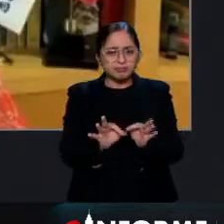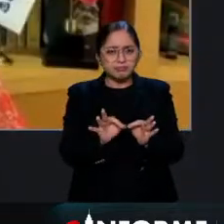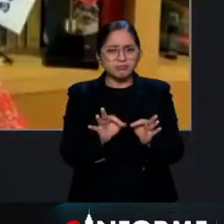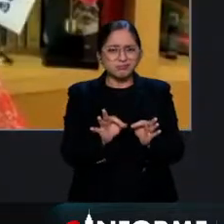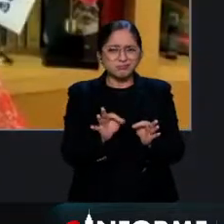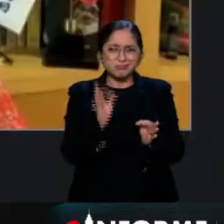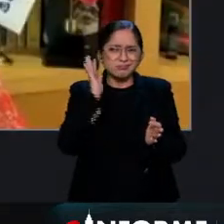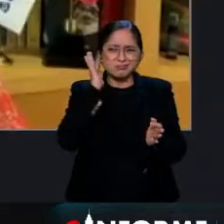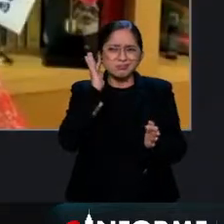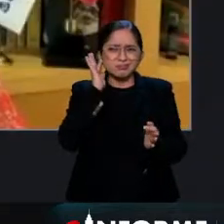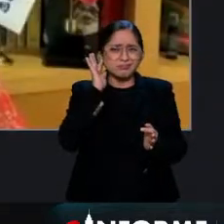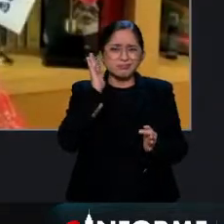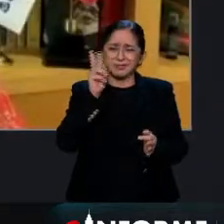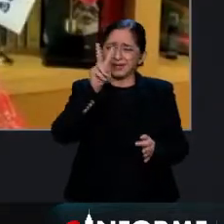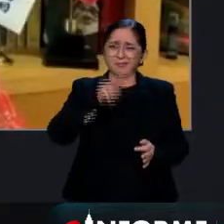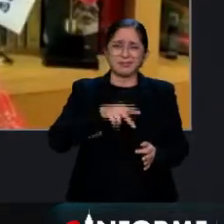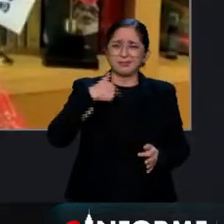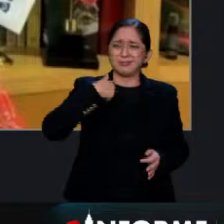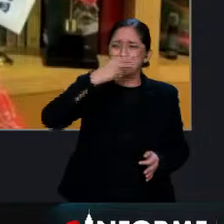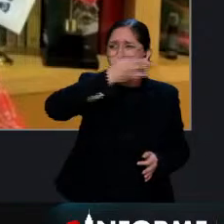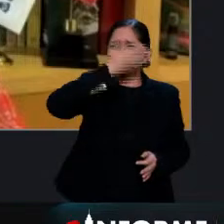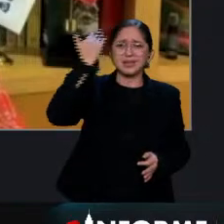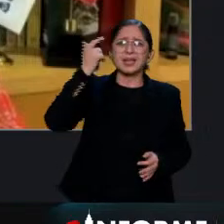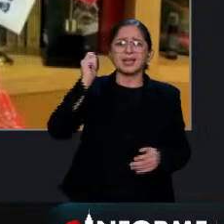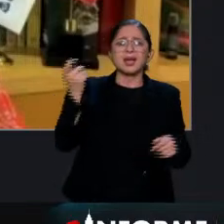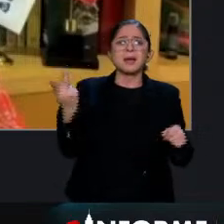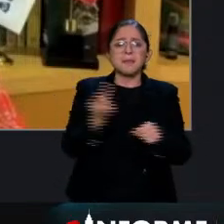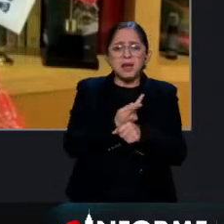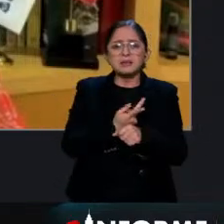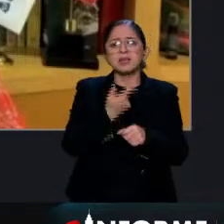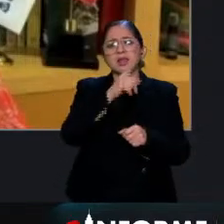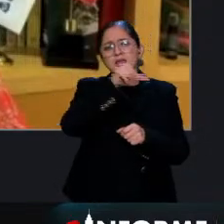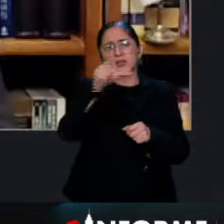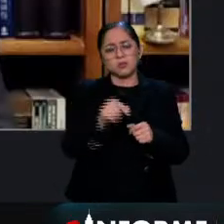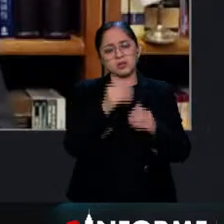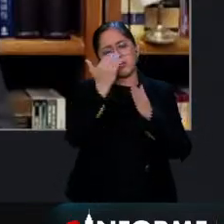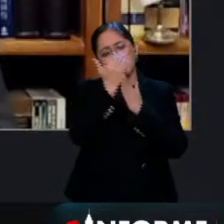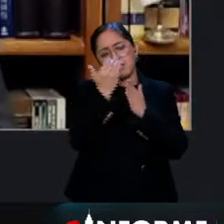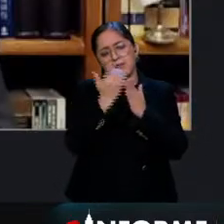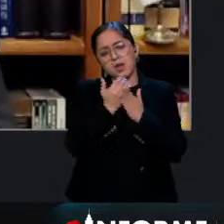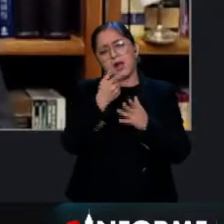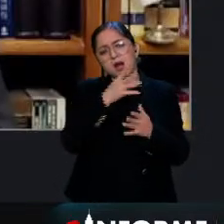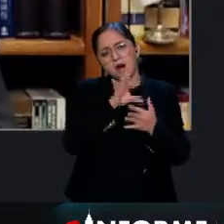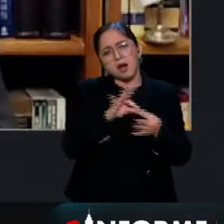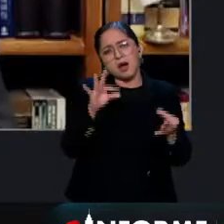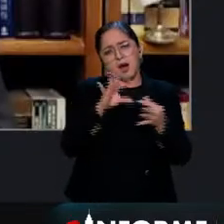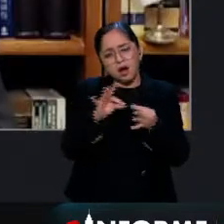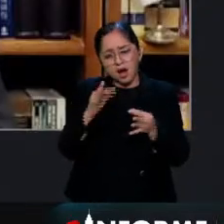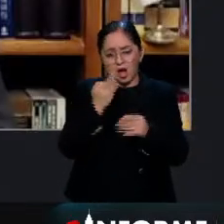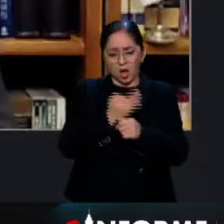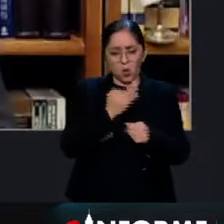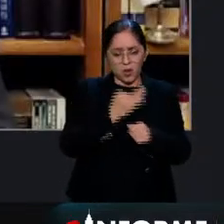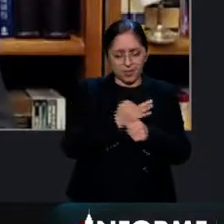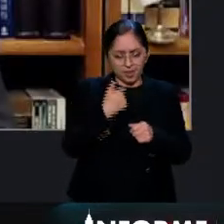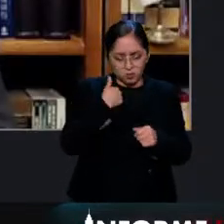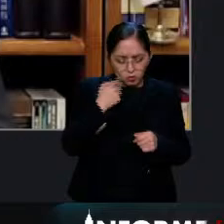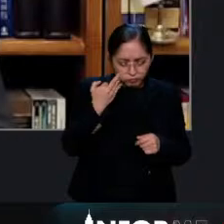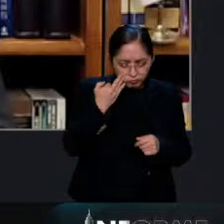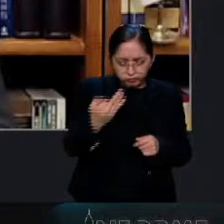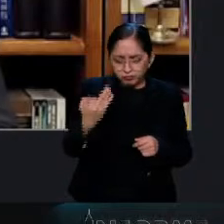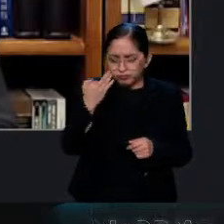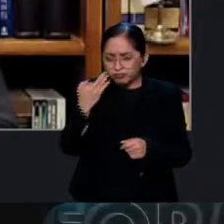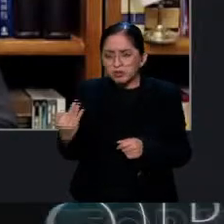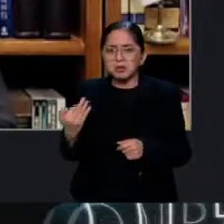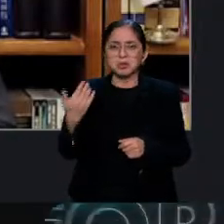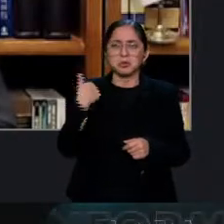que no sé que vayan a obtener aparte de esas buenas relatorías que he conocido hasta ahora de seis no sé